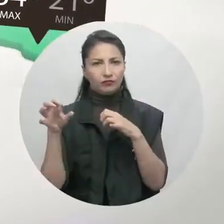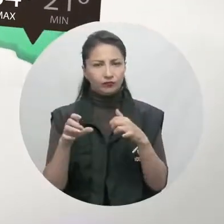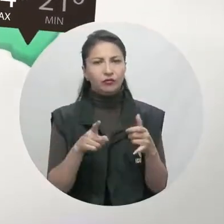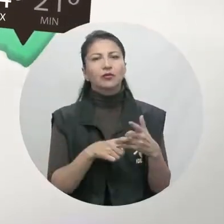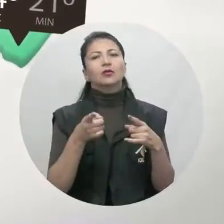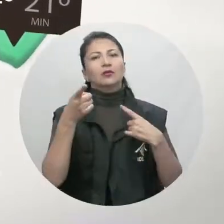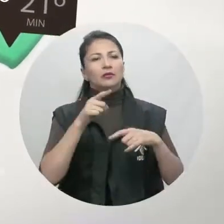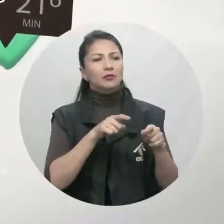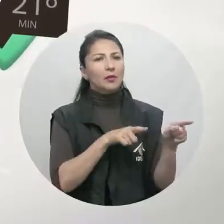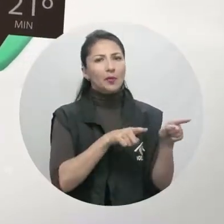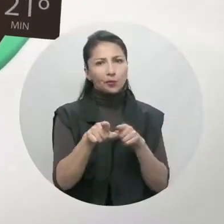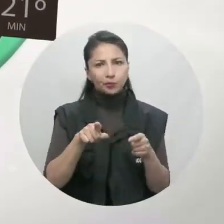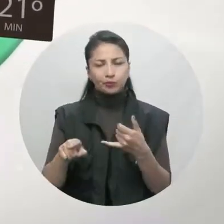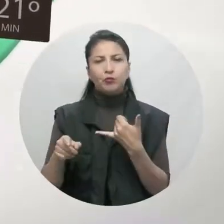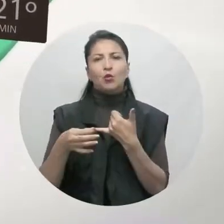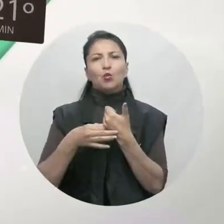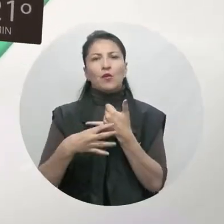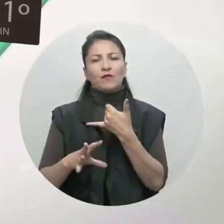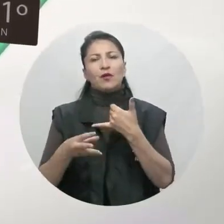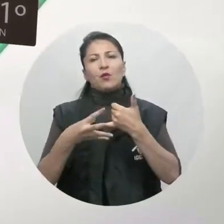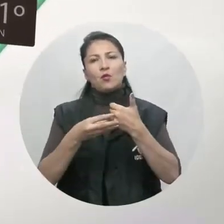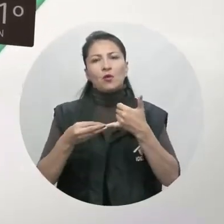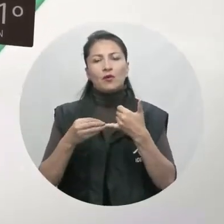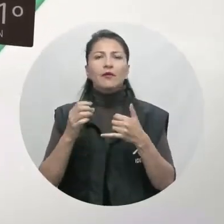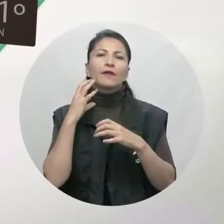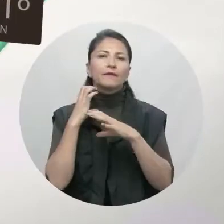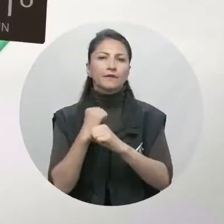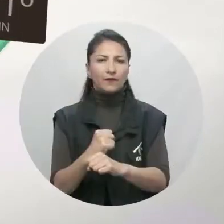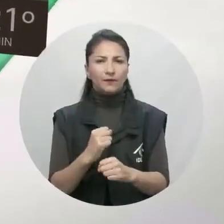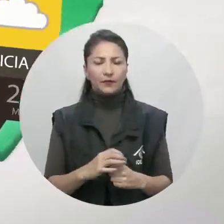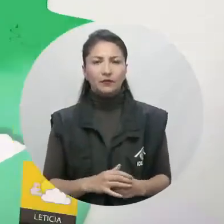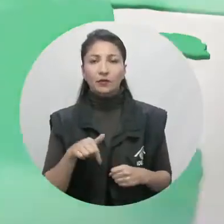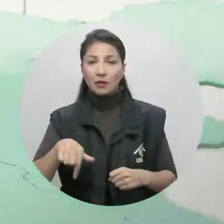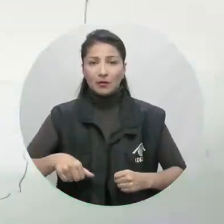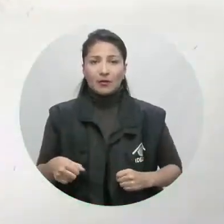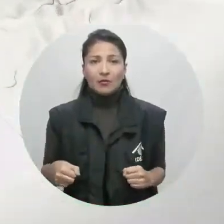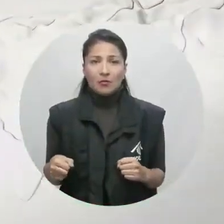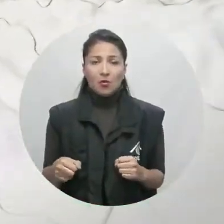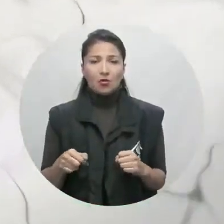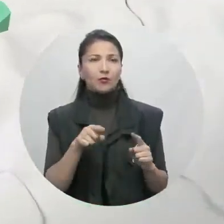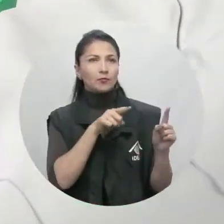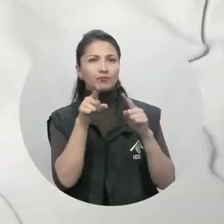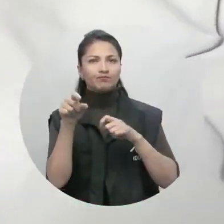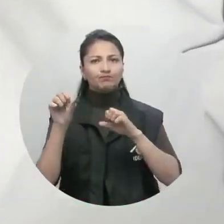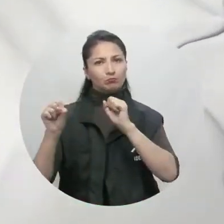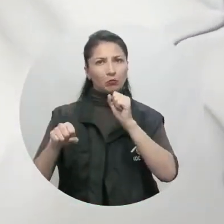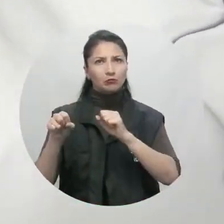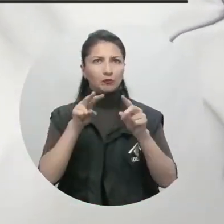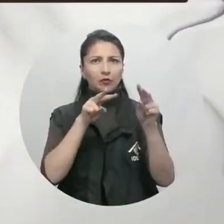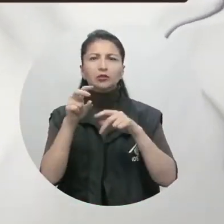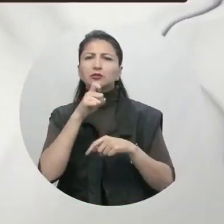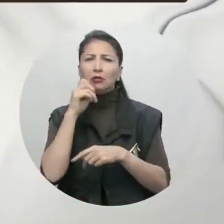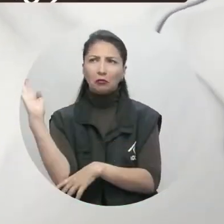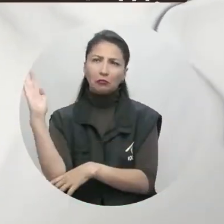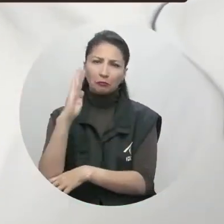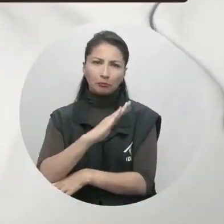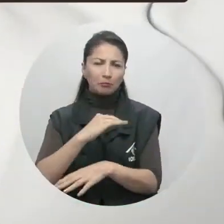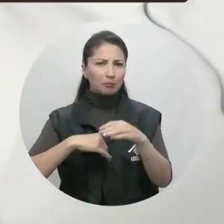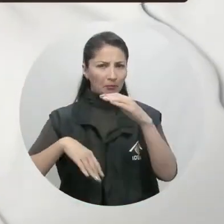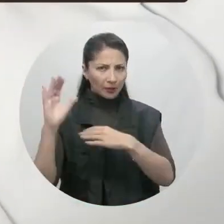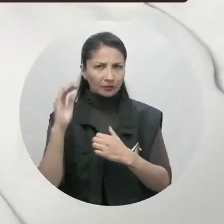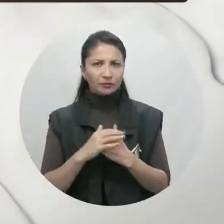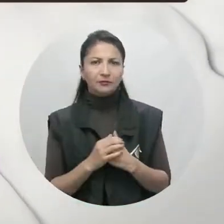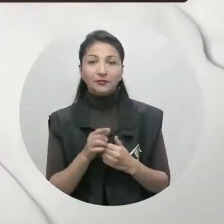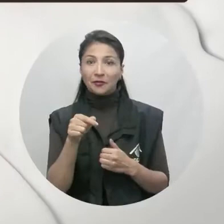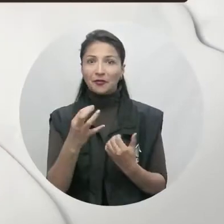bañará amplios sectores de la Amazonía, lluvias ligeras y sectorizadas en Guainía, Guaviara y Baupés. En nuestra ciudad capital existe una gran posibilidad